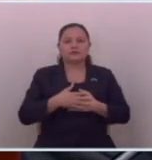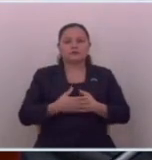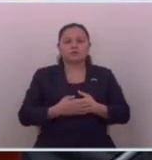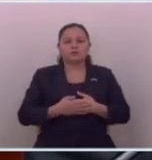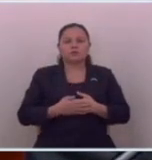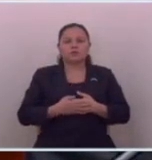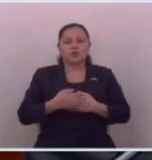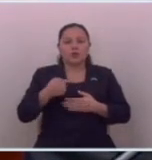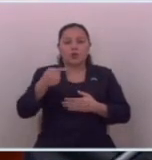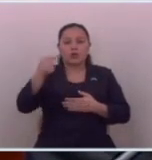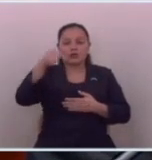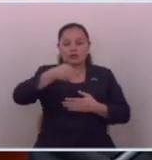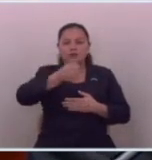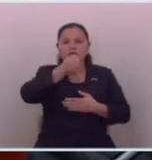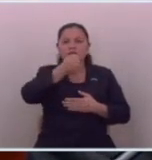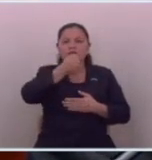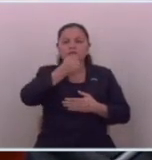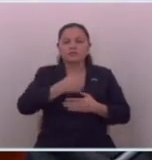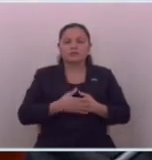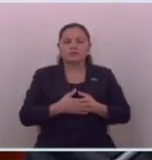cuando aquí hay periodistas